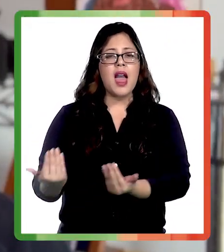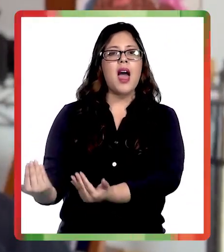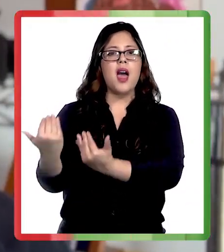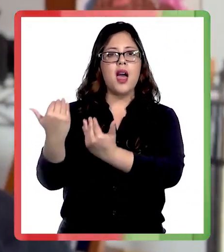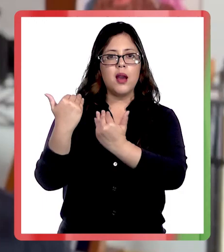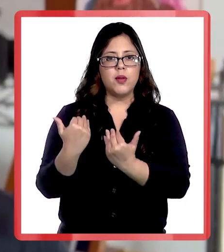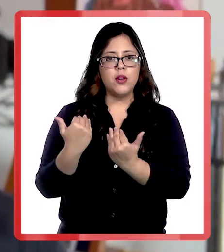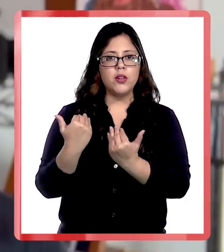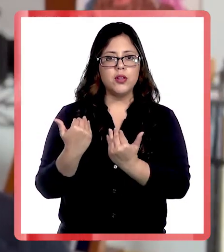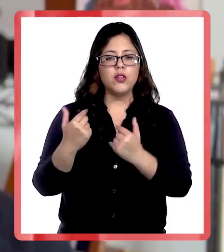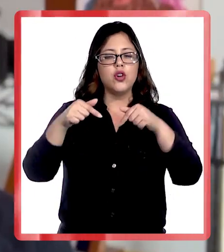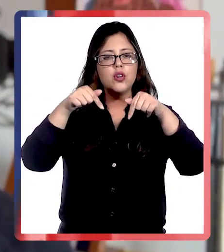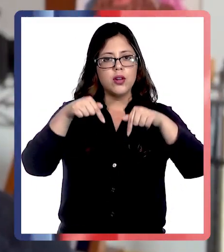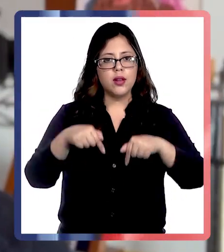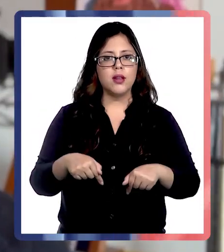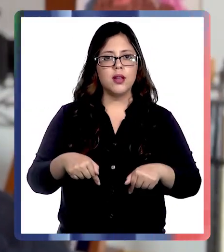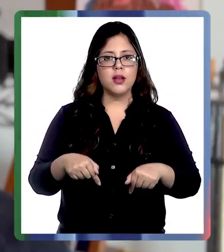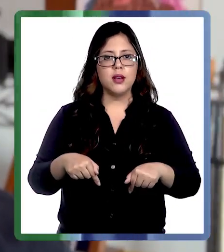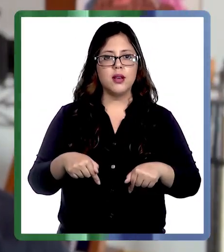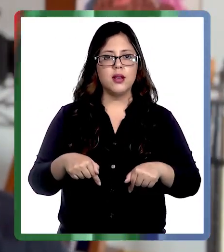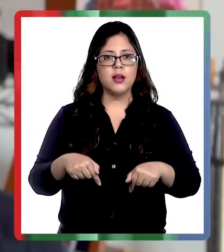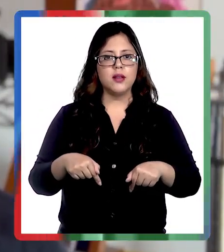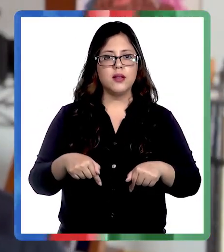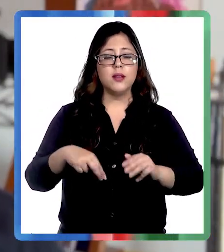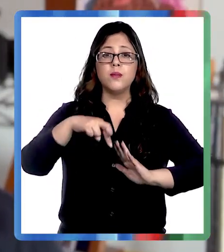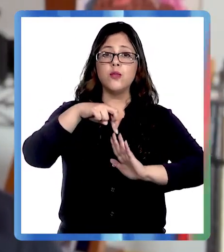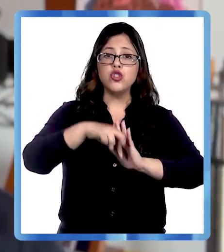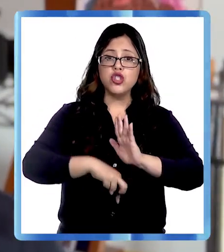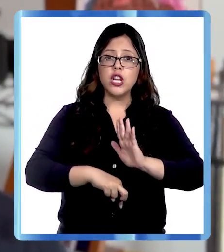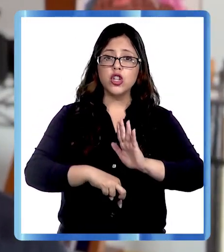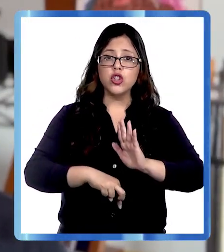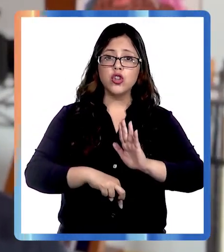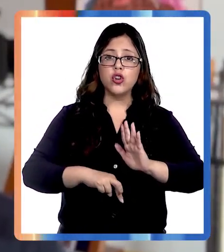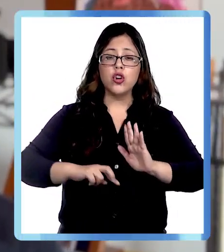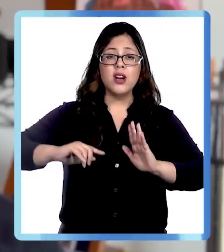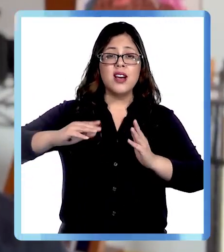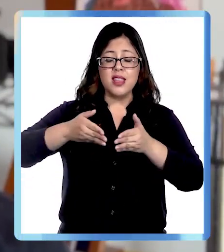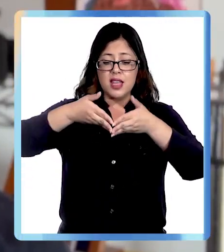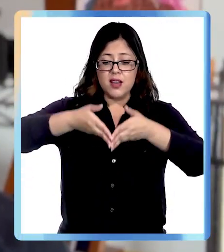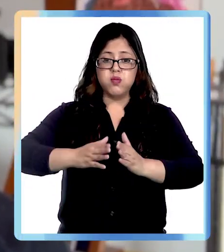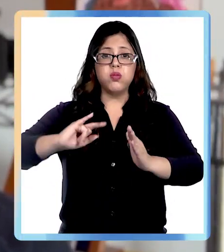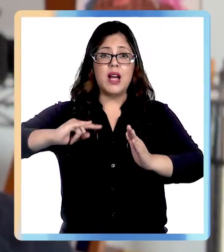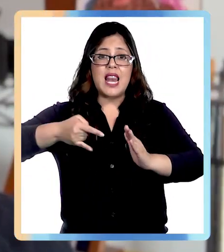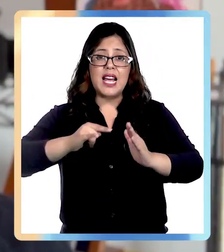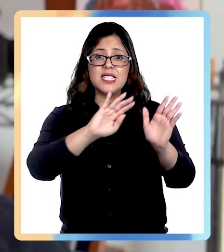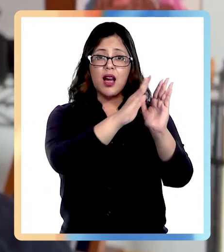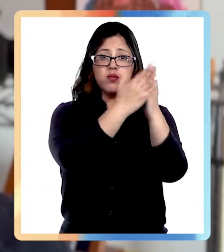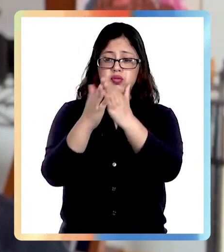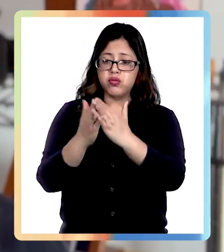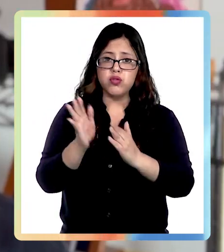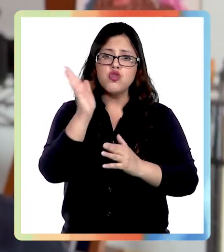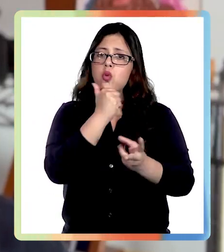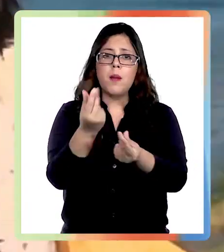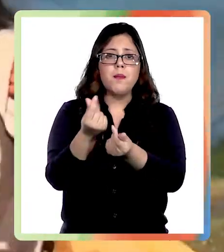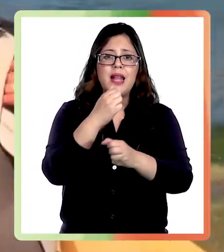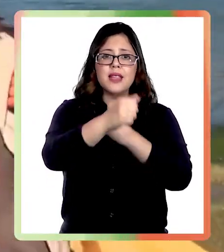porque hoy día este proyecto de la Biblio Lancha está sin financiamiento para el 2024, por lo tanto tendría